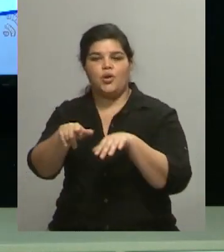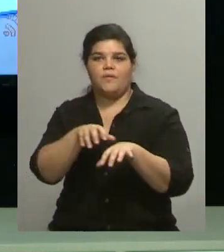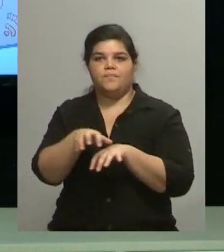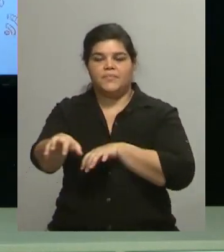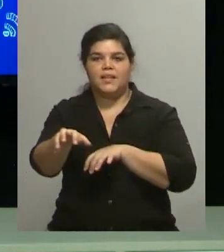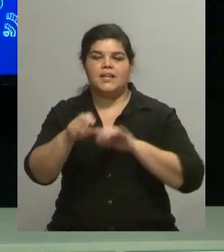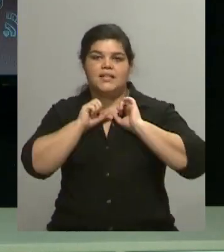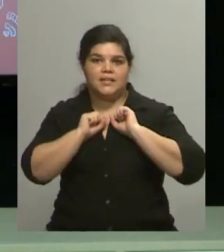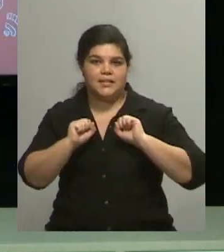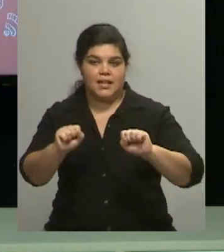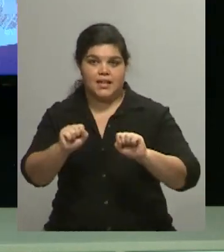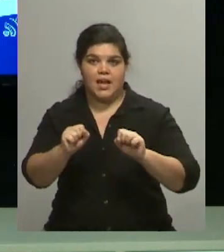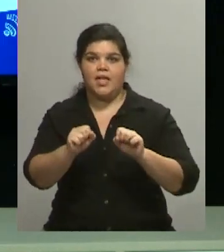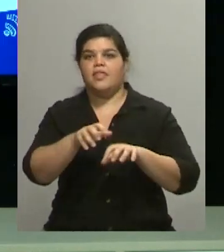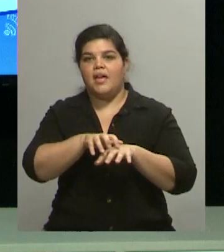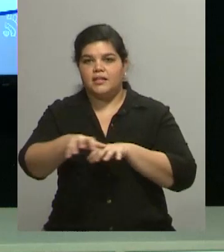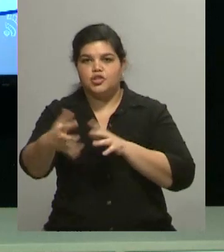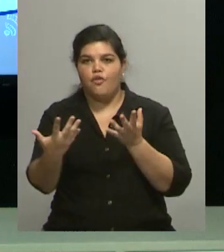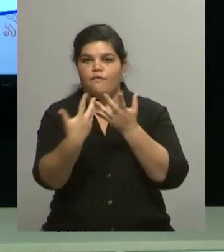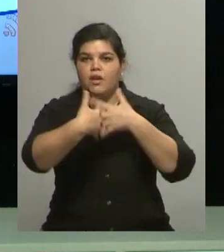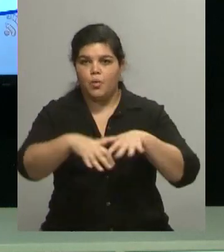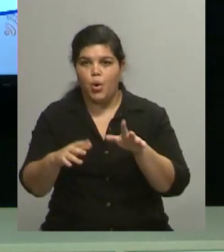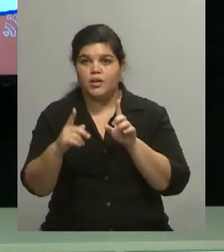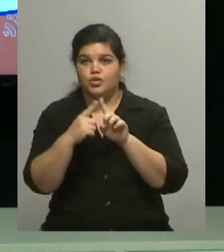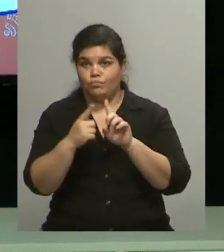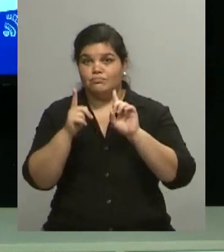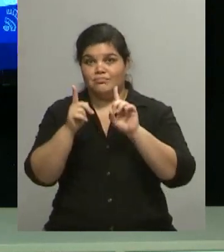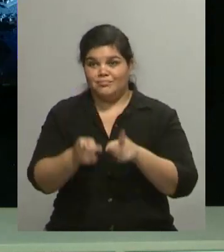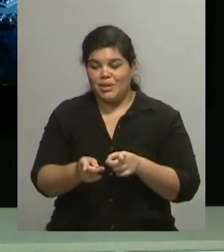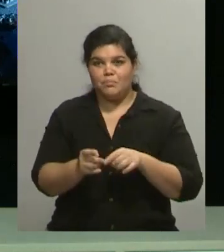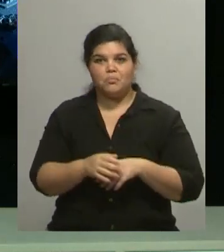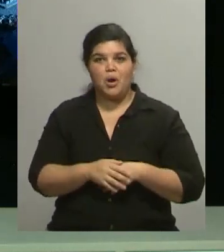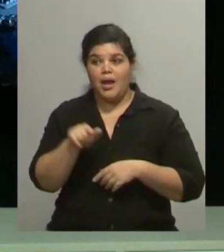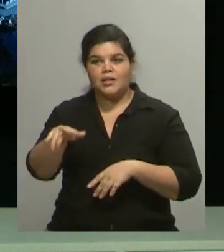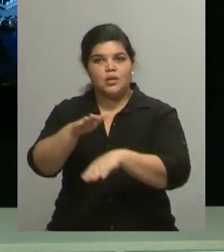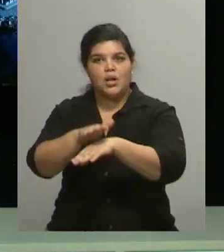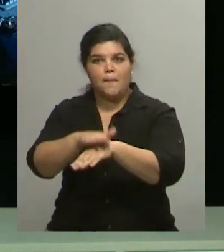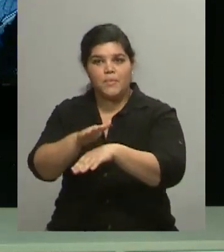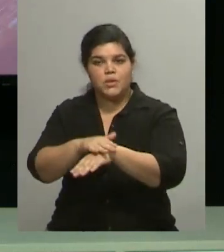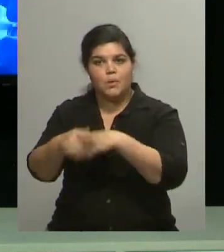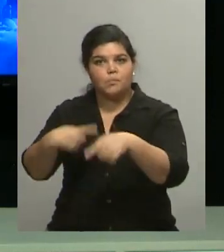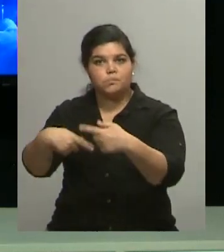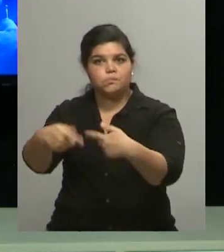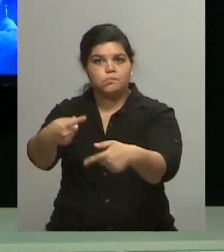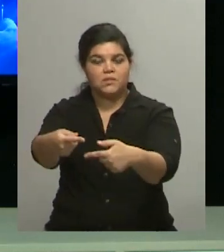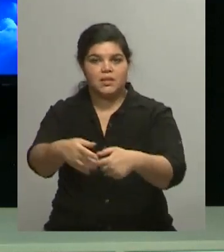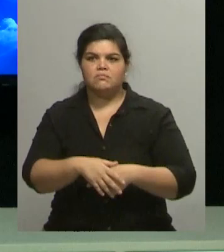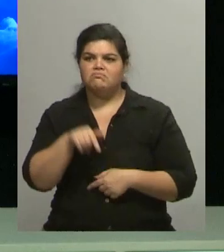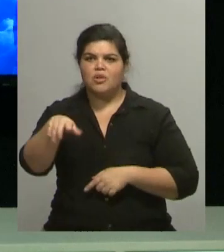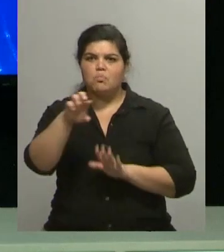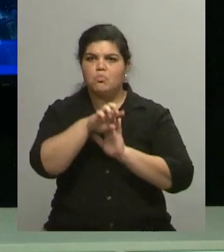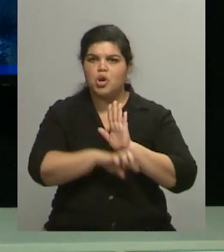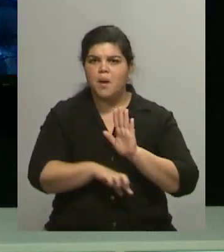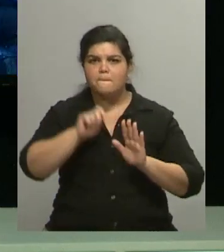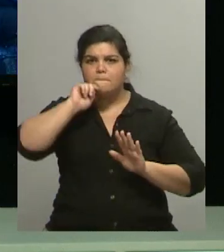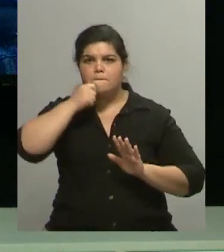Vinculación. Y bueno, en realidad es un programa tan completo y lindo que ha ido